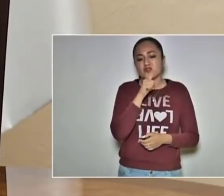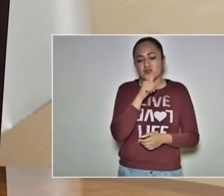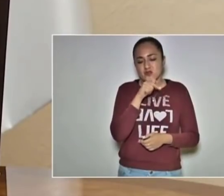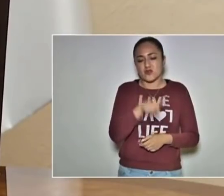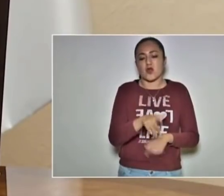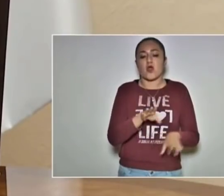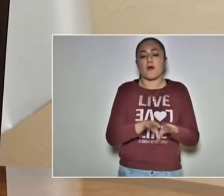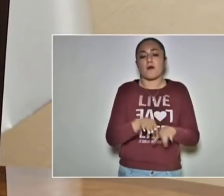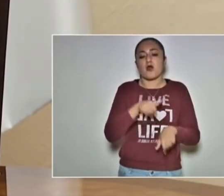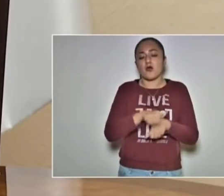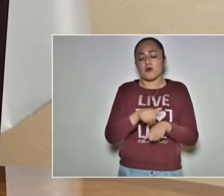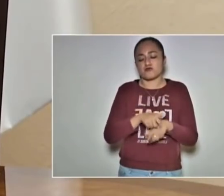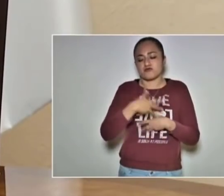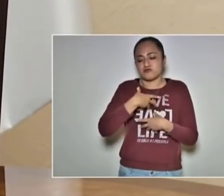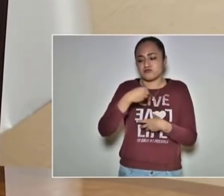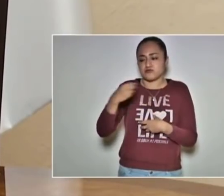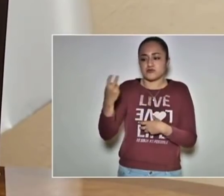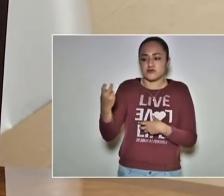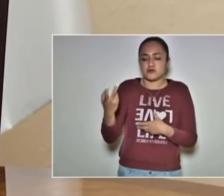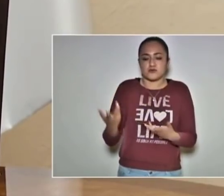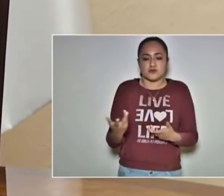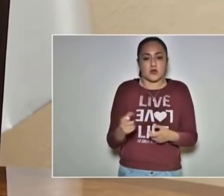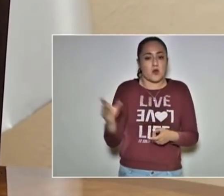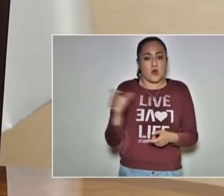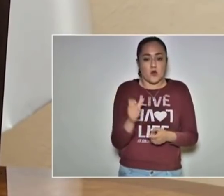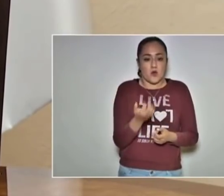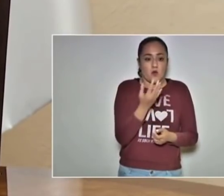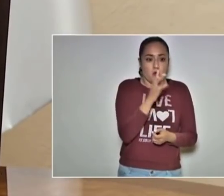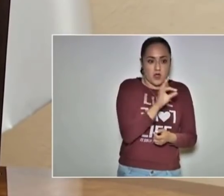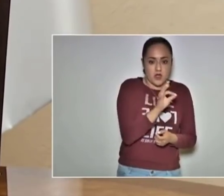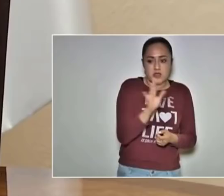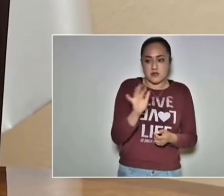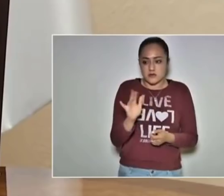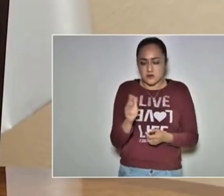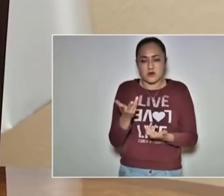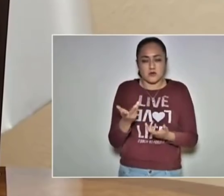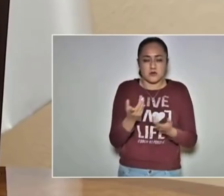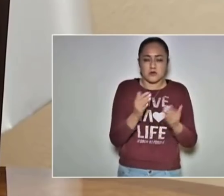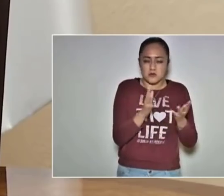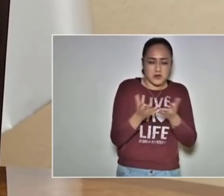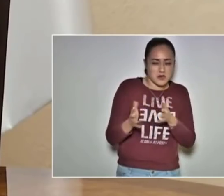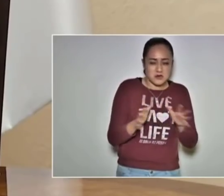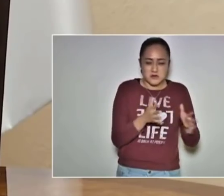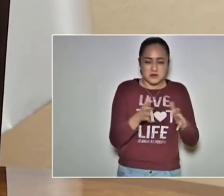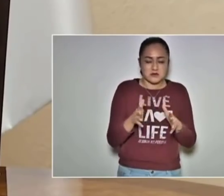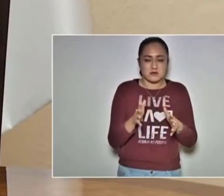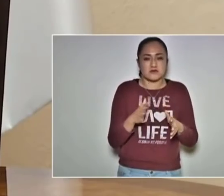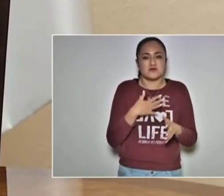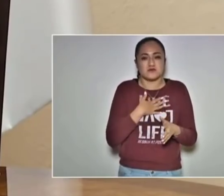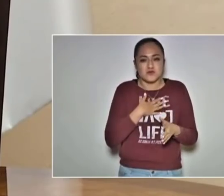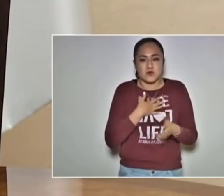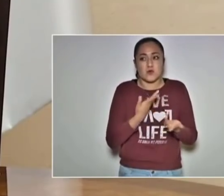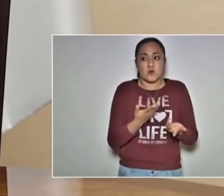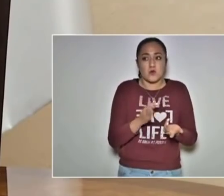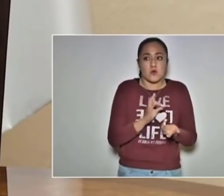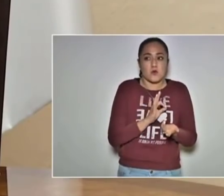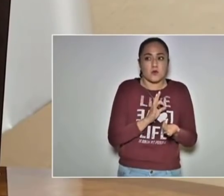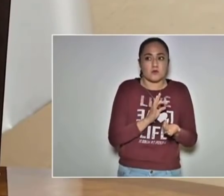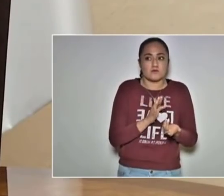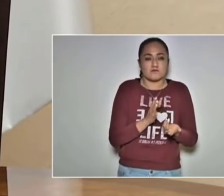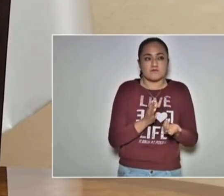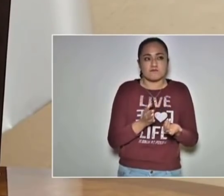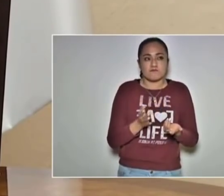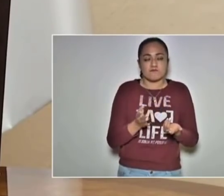número de contagios. Cuando son 40, 50, que no son muchos, lo que yo veo es la positividad.